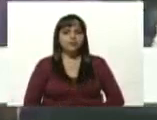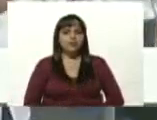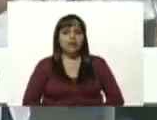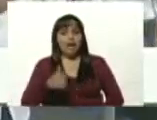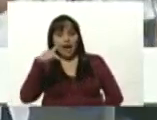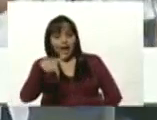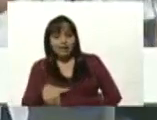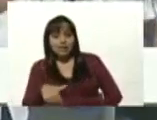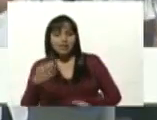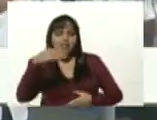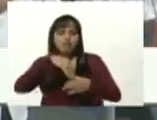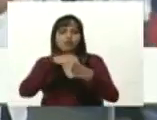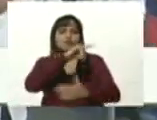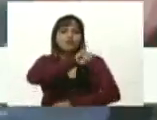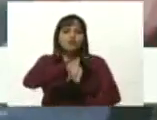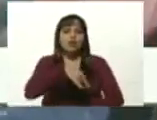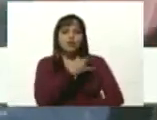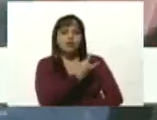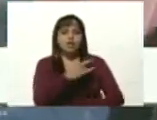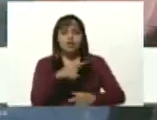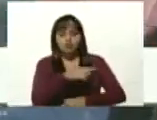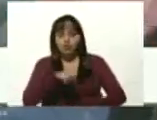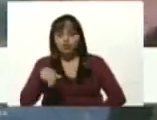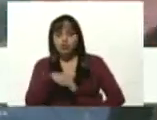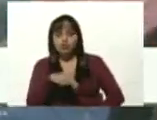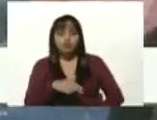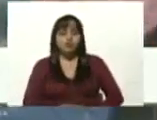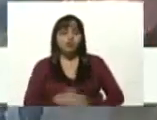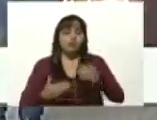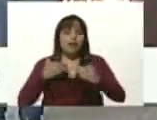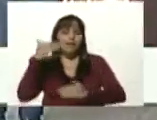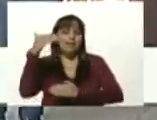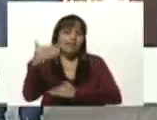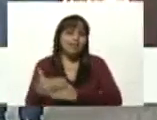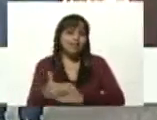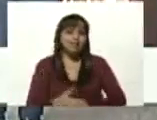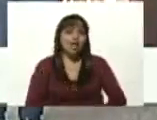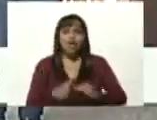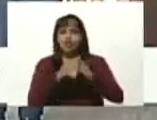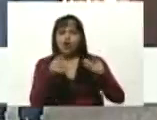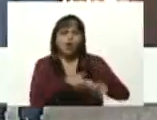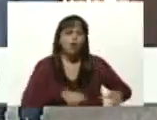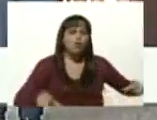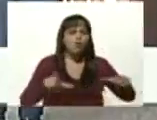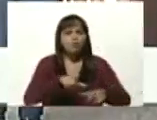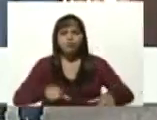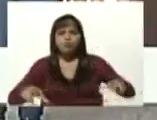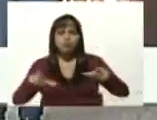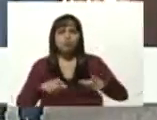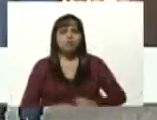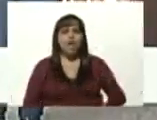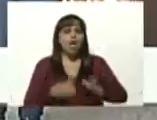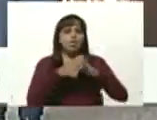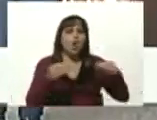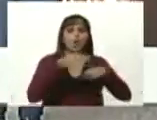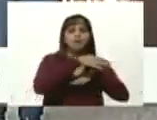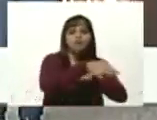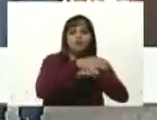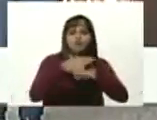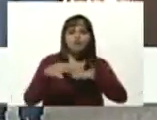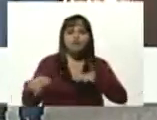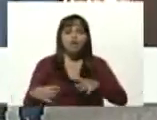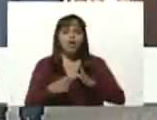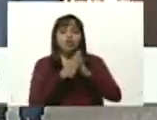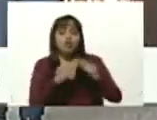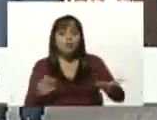es la universidad. Nuestra trinchera que va más allá. Que va desde todos los rincones. En todos los municipios. En